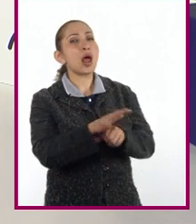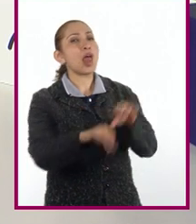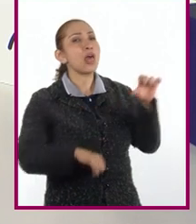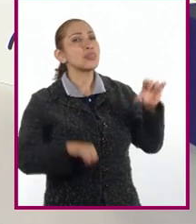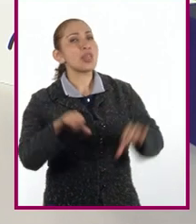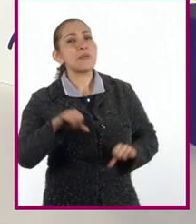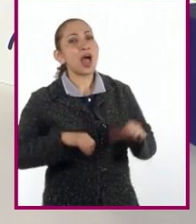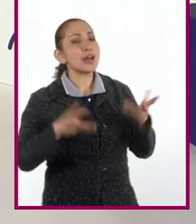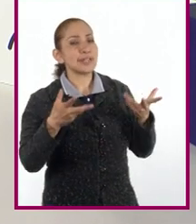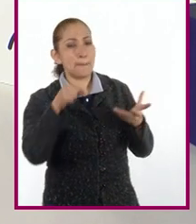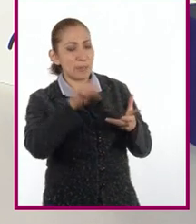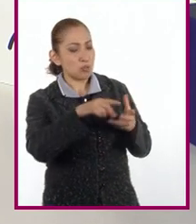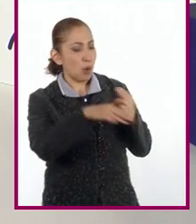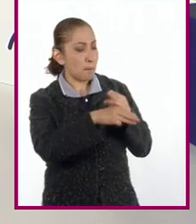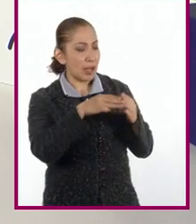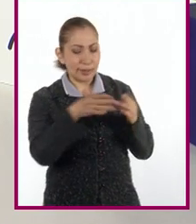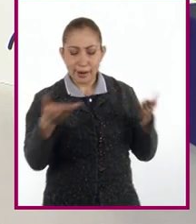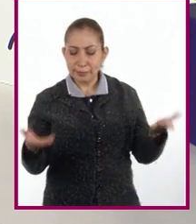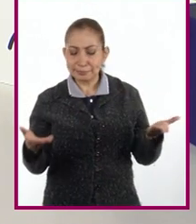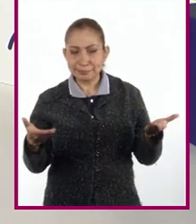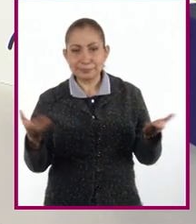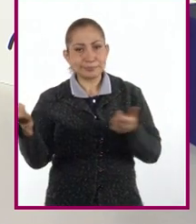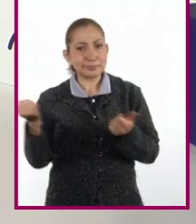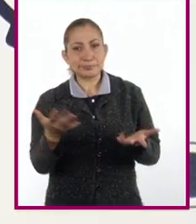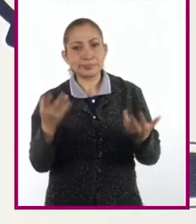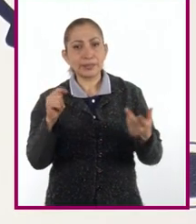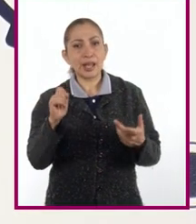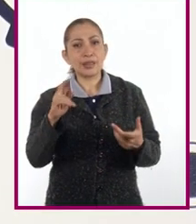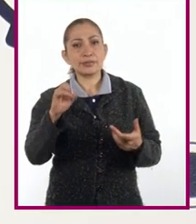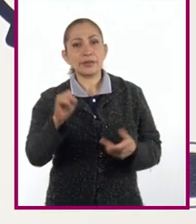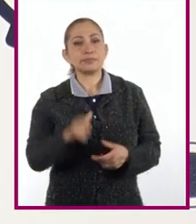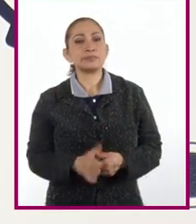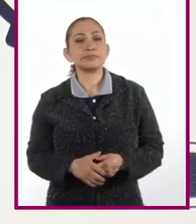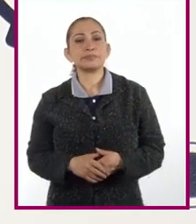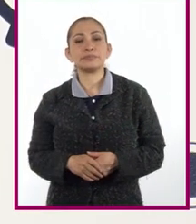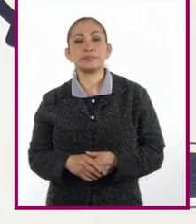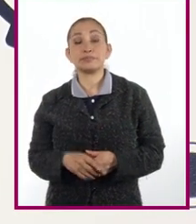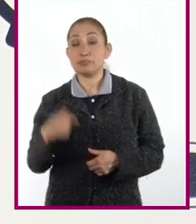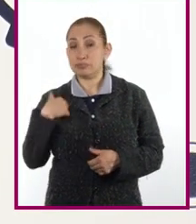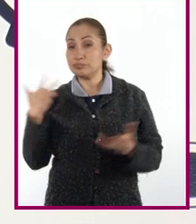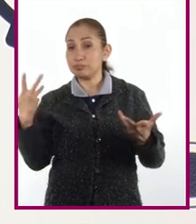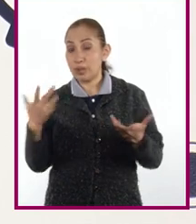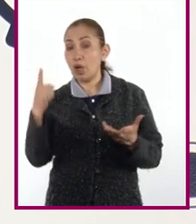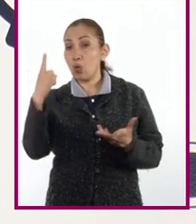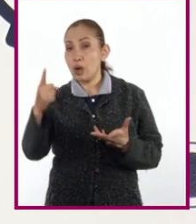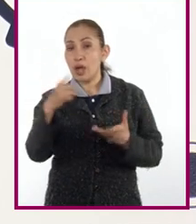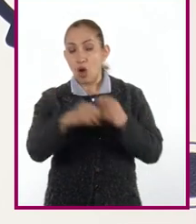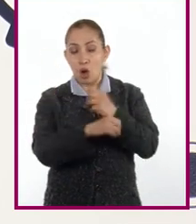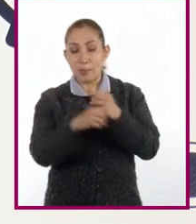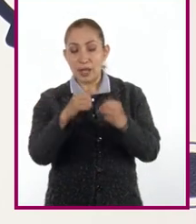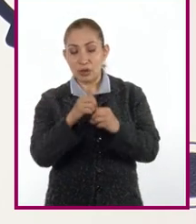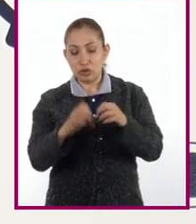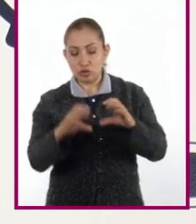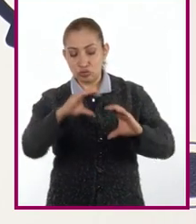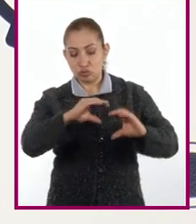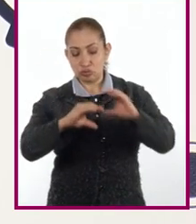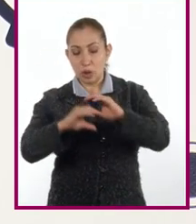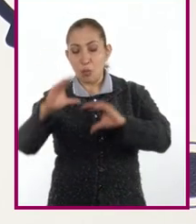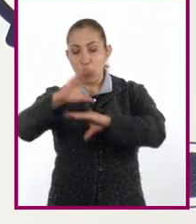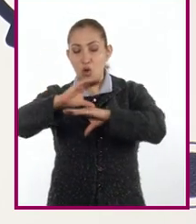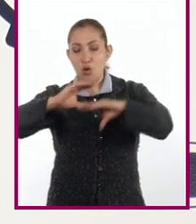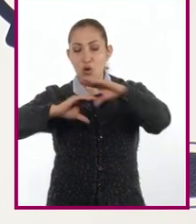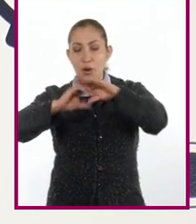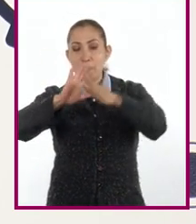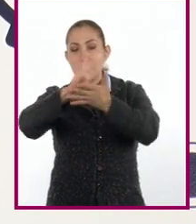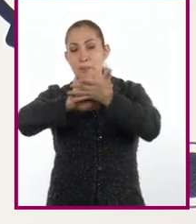haremos con estos materiales que trajiste, Teresa? Haremos unas piezas modulares tipo adoquines